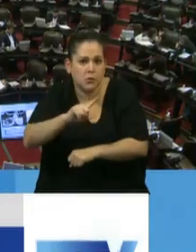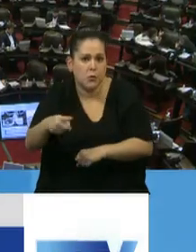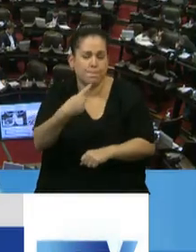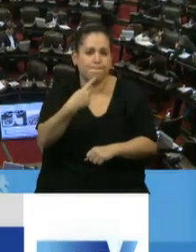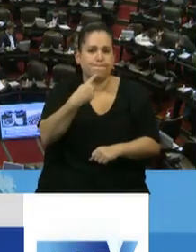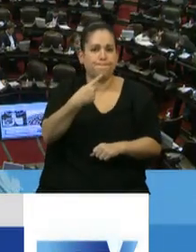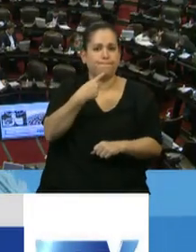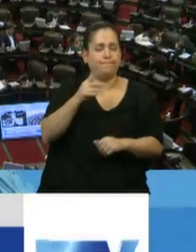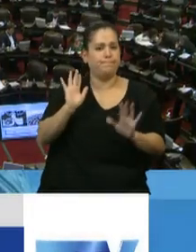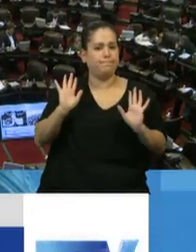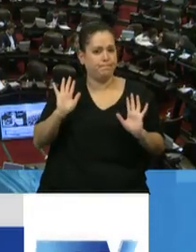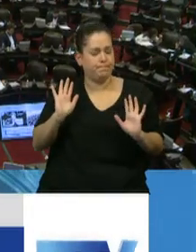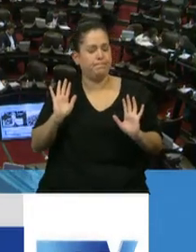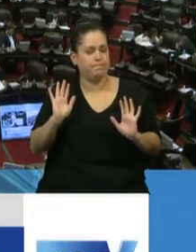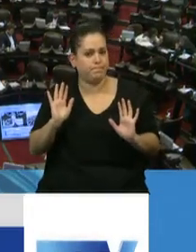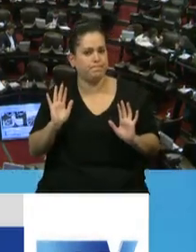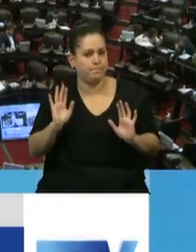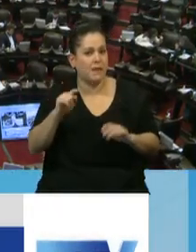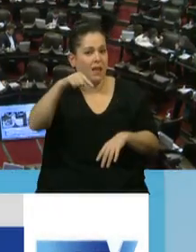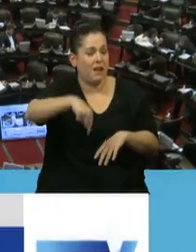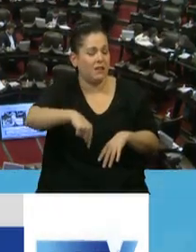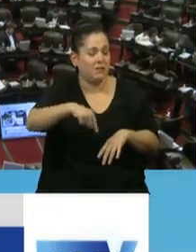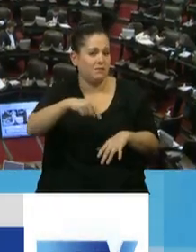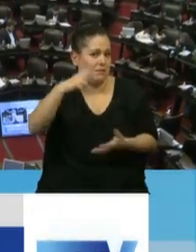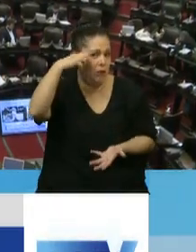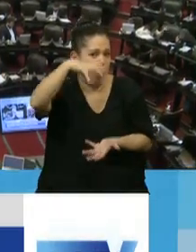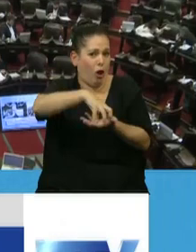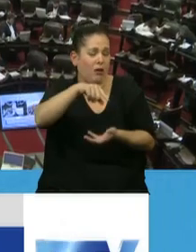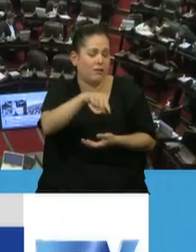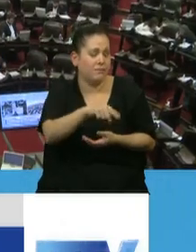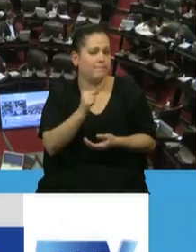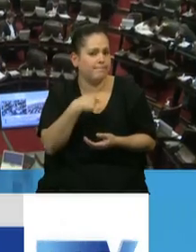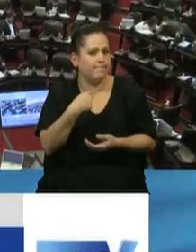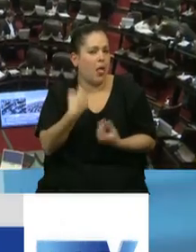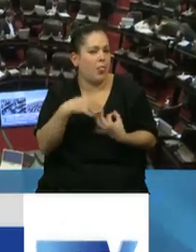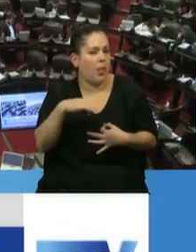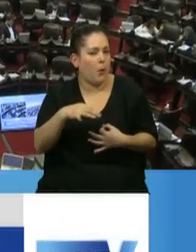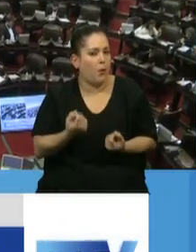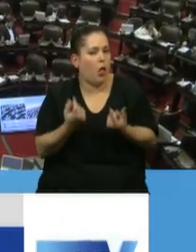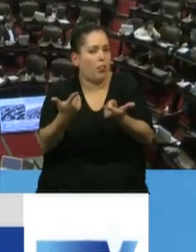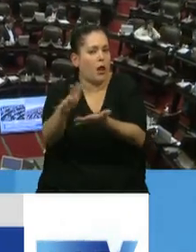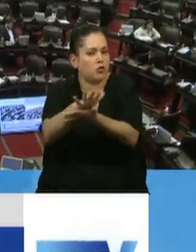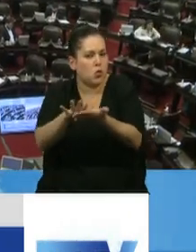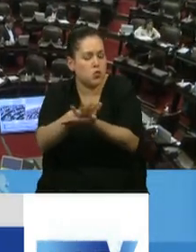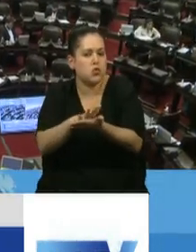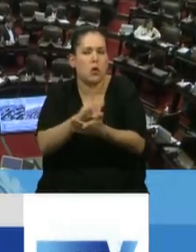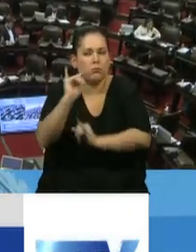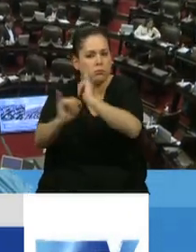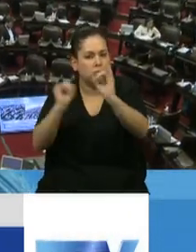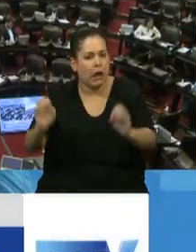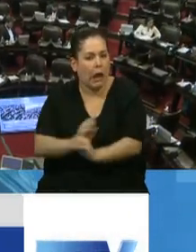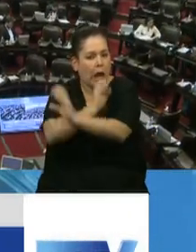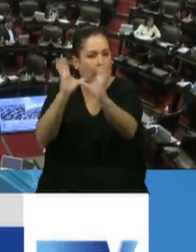que tenemos en este Congreso es empezar a dar soluciones, a dar mensajes claros